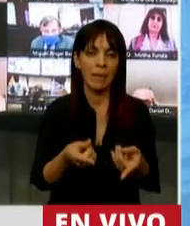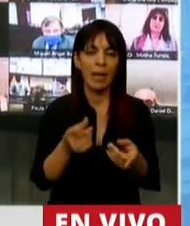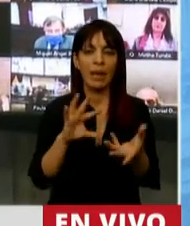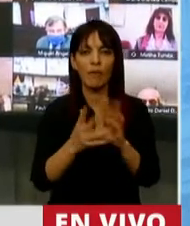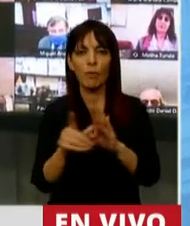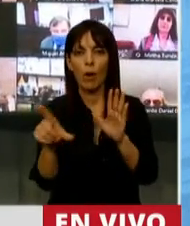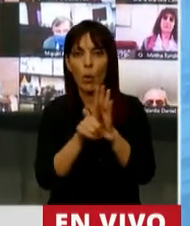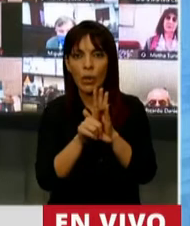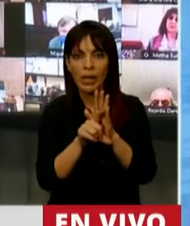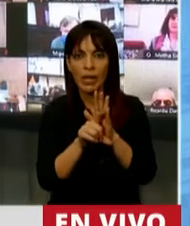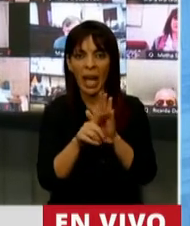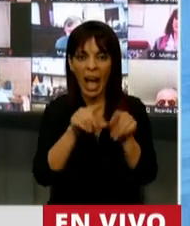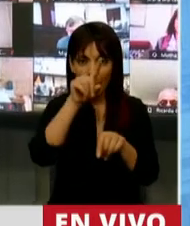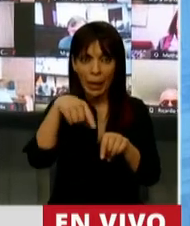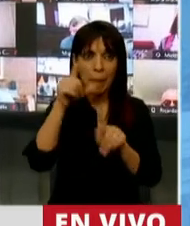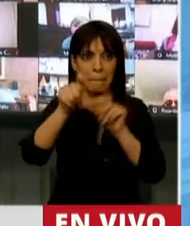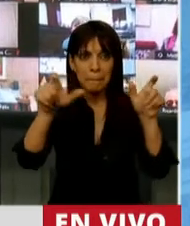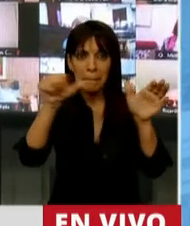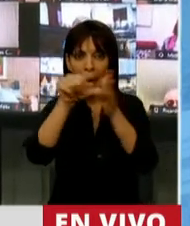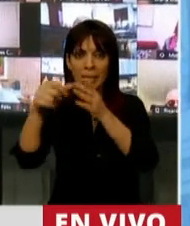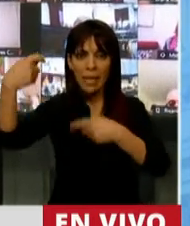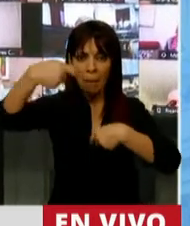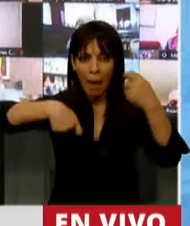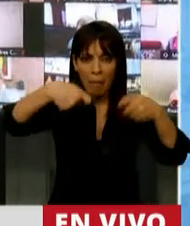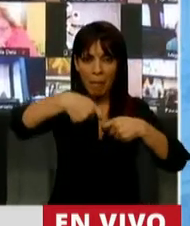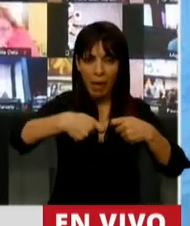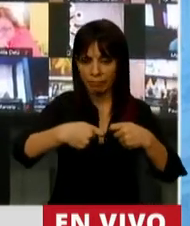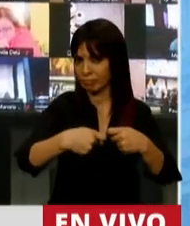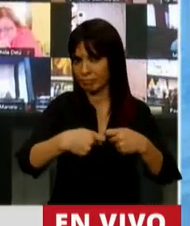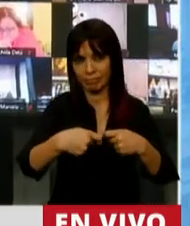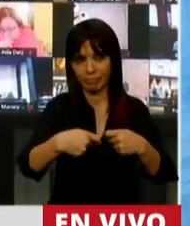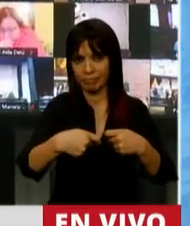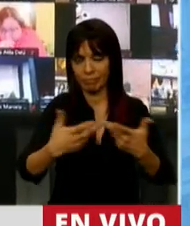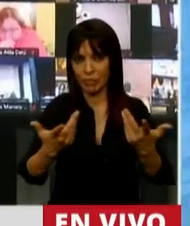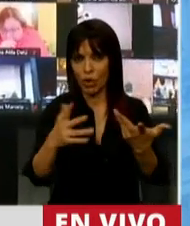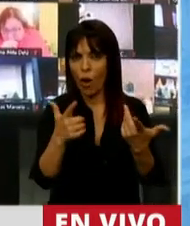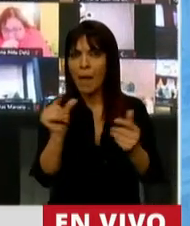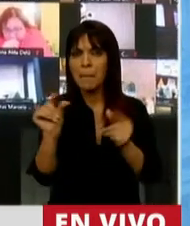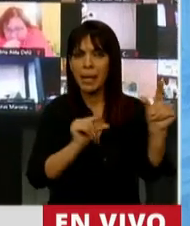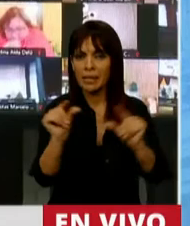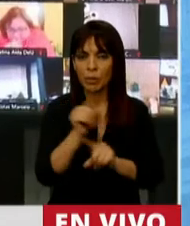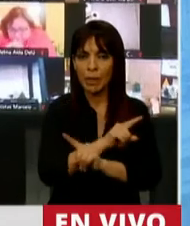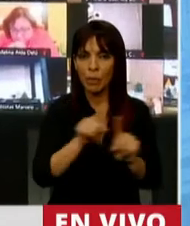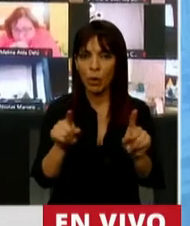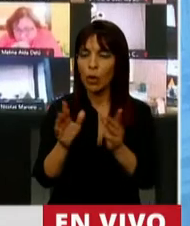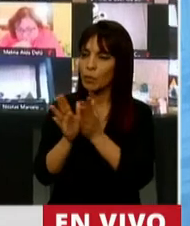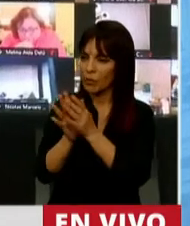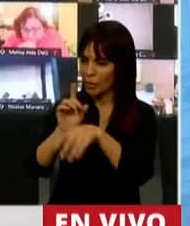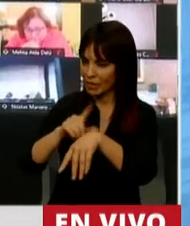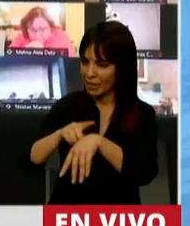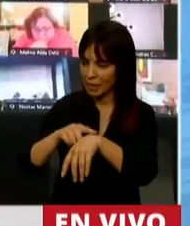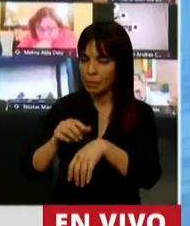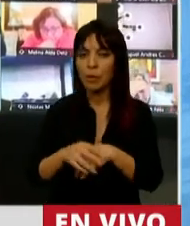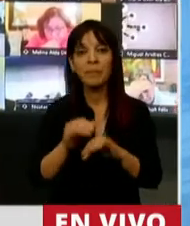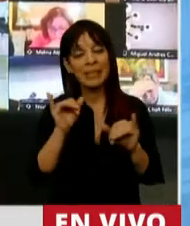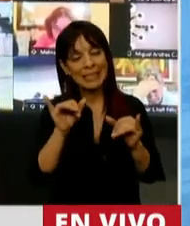día, no van a venir las inversiones, ni va a venir el financiamiento para la Argentina. Vaya redondeando. Este gobierno